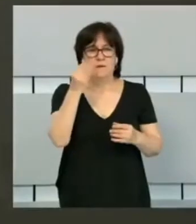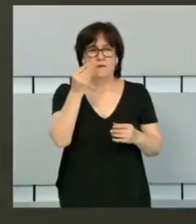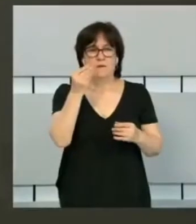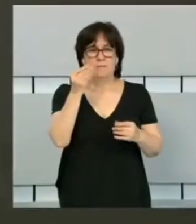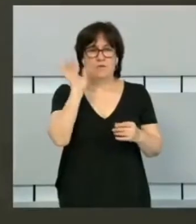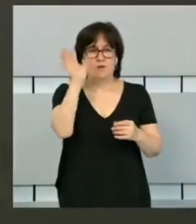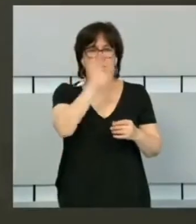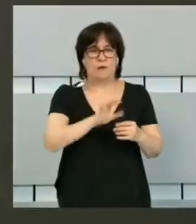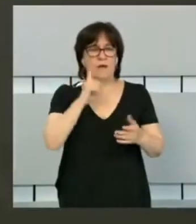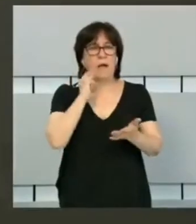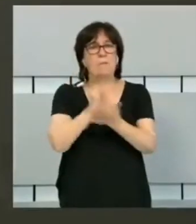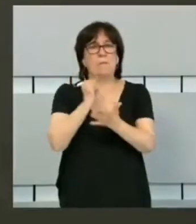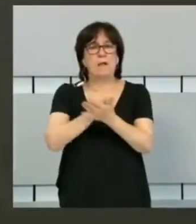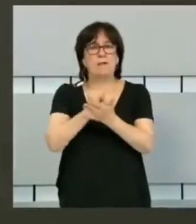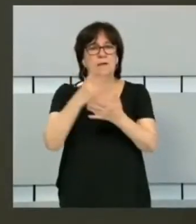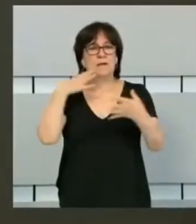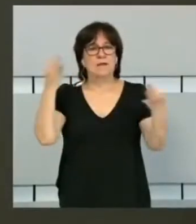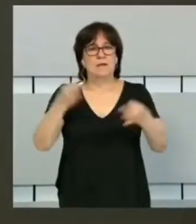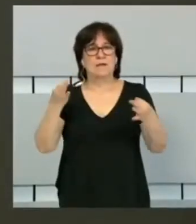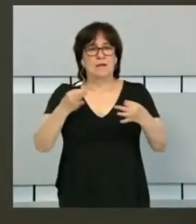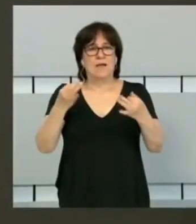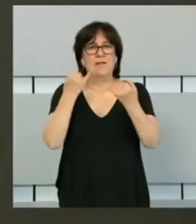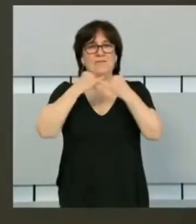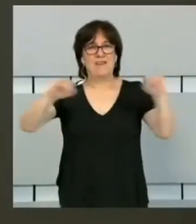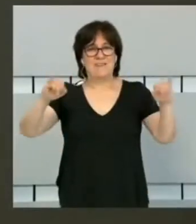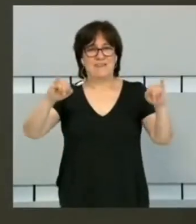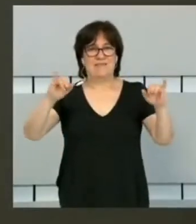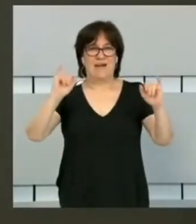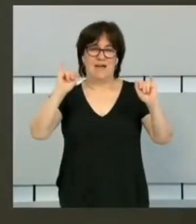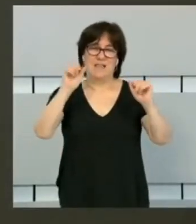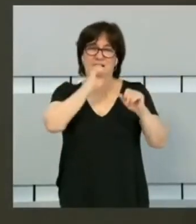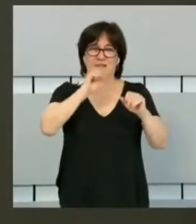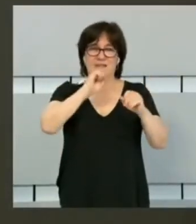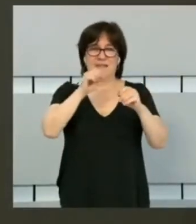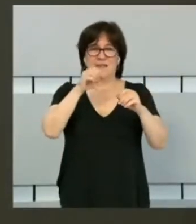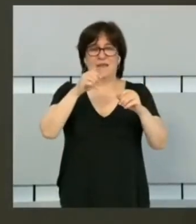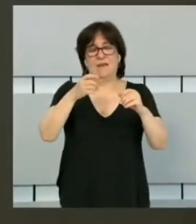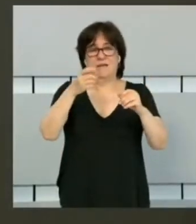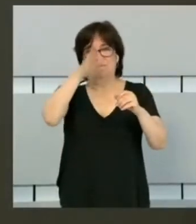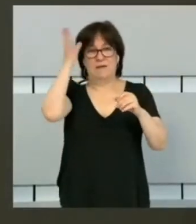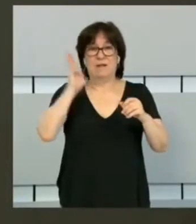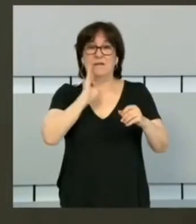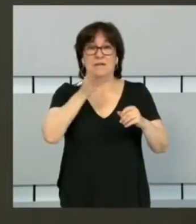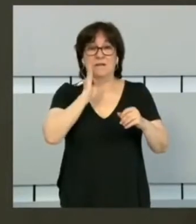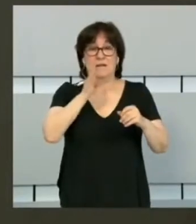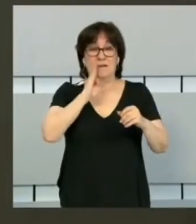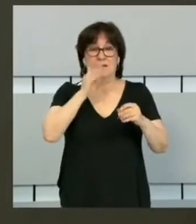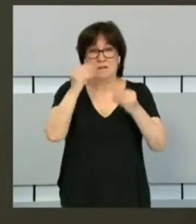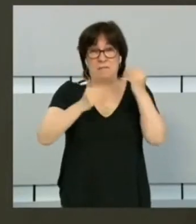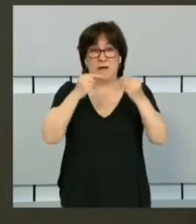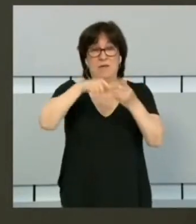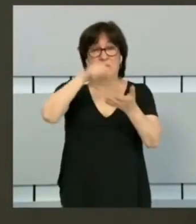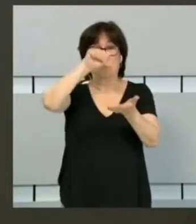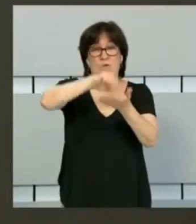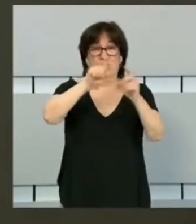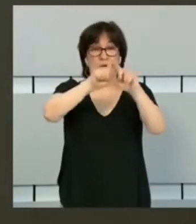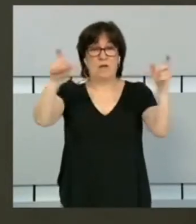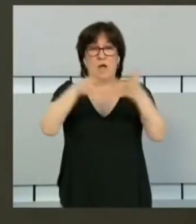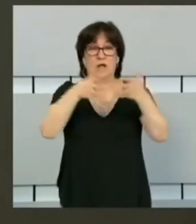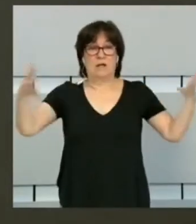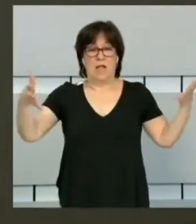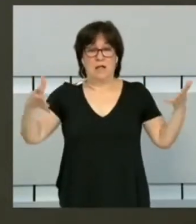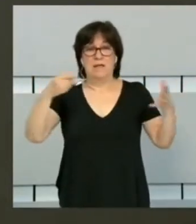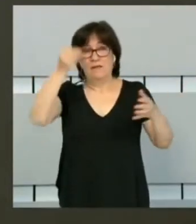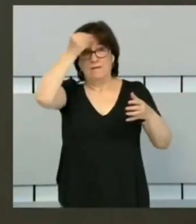países están probando ya la seguridad de los festivales de verano. En Bélgica, por ejemplo, se va a celebrar el Tomorrowland y se va a celebrar en un gran